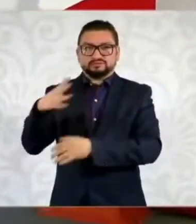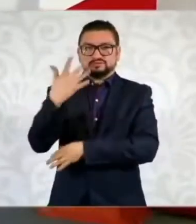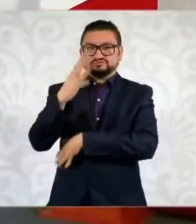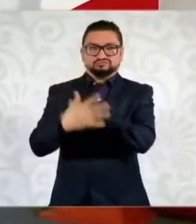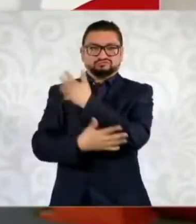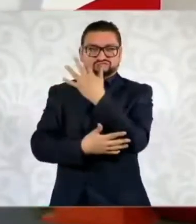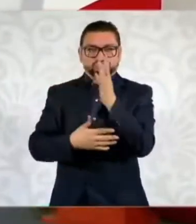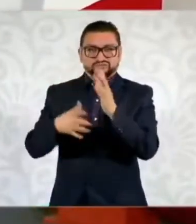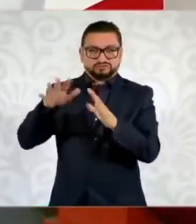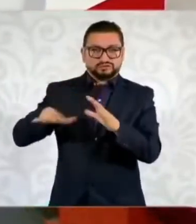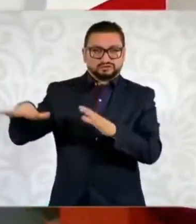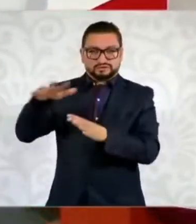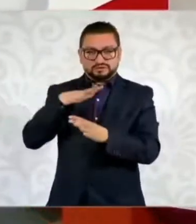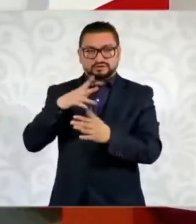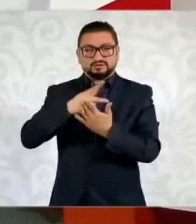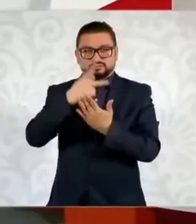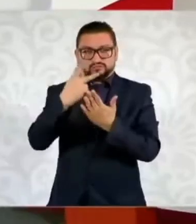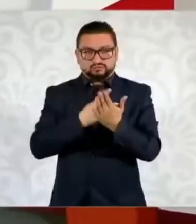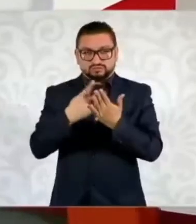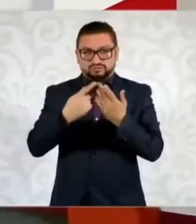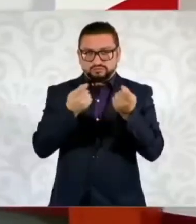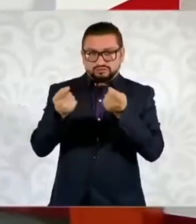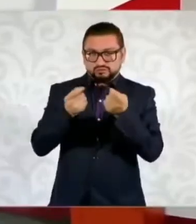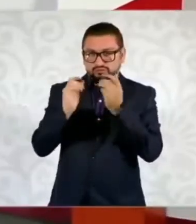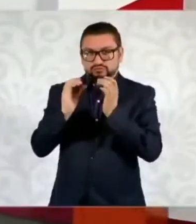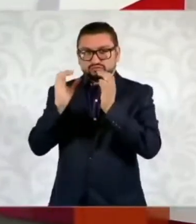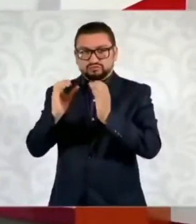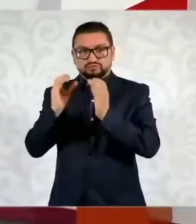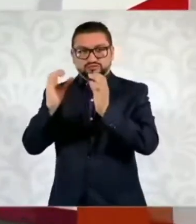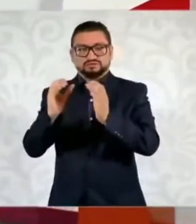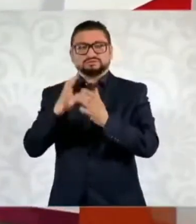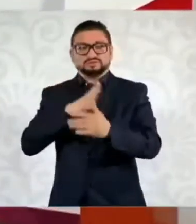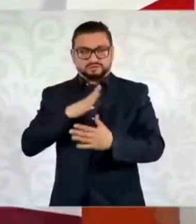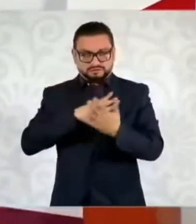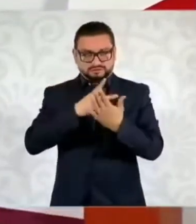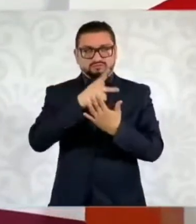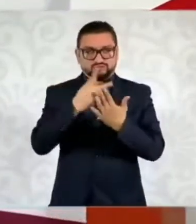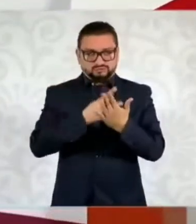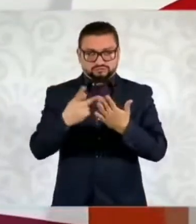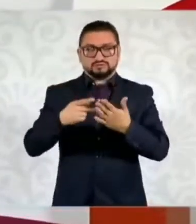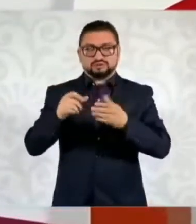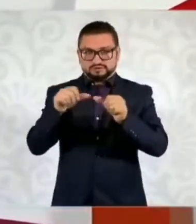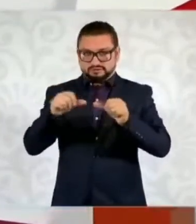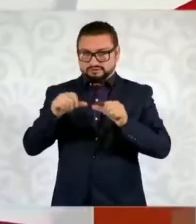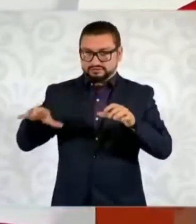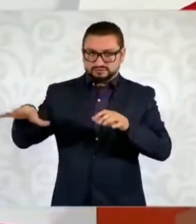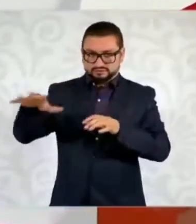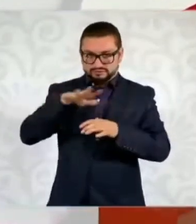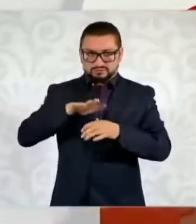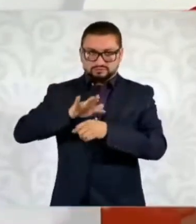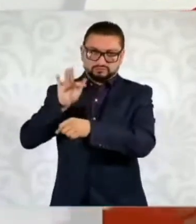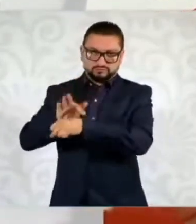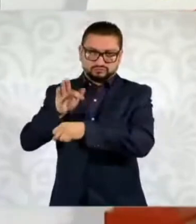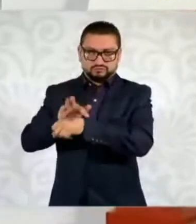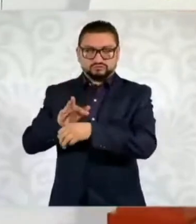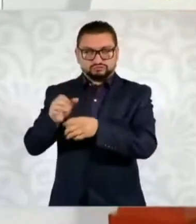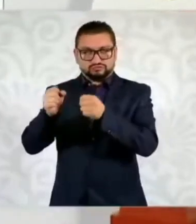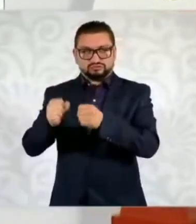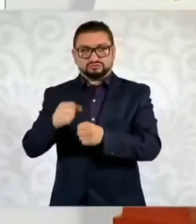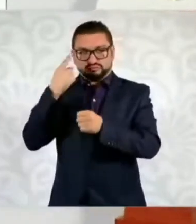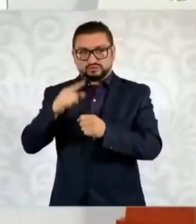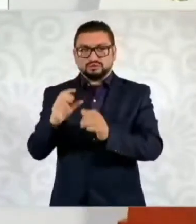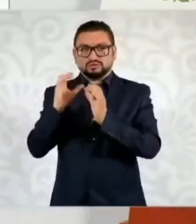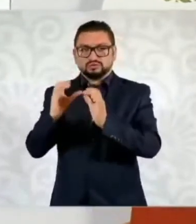un… se llama programa de manejo, todas las áreas naturales protegidas deben tener un programa de manejo para su